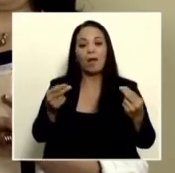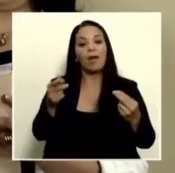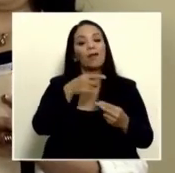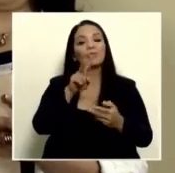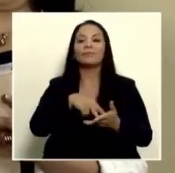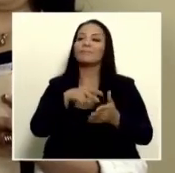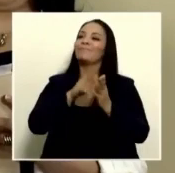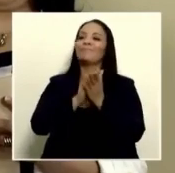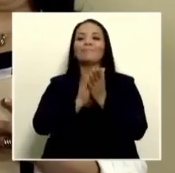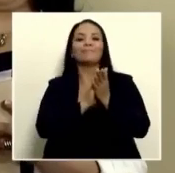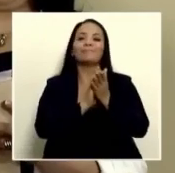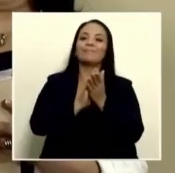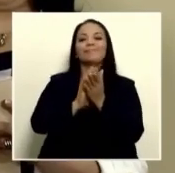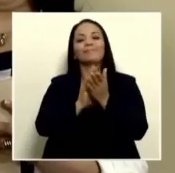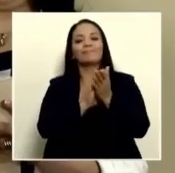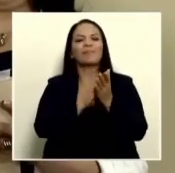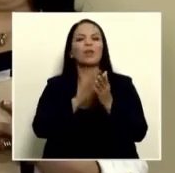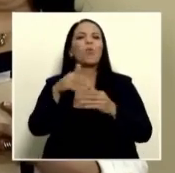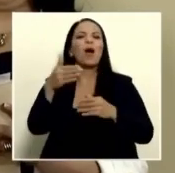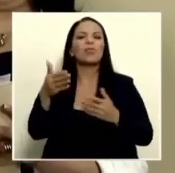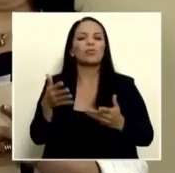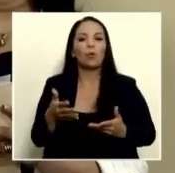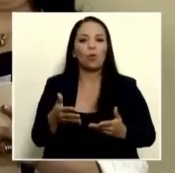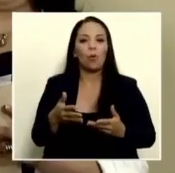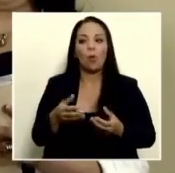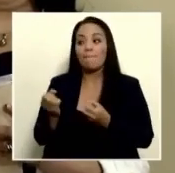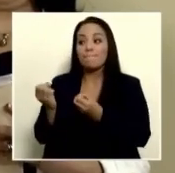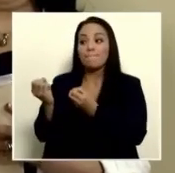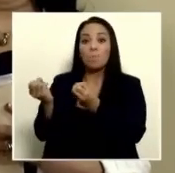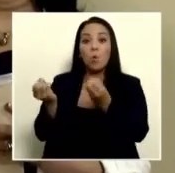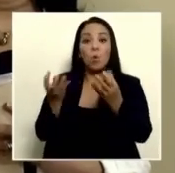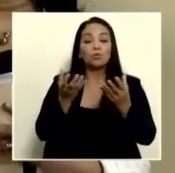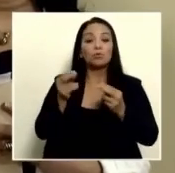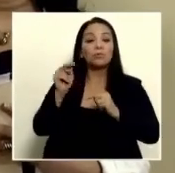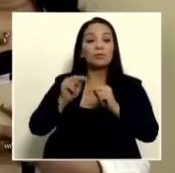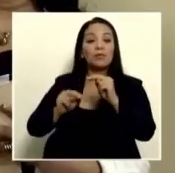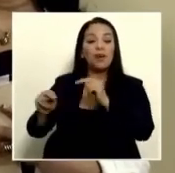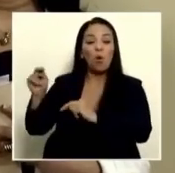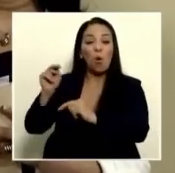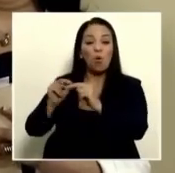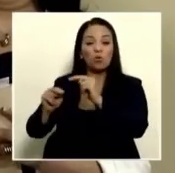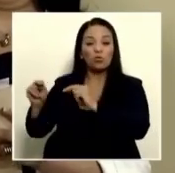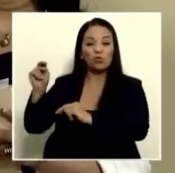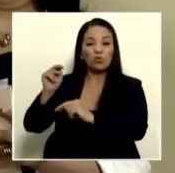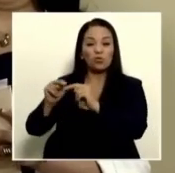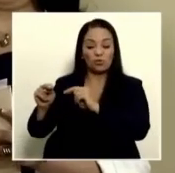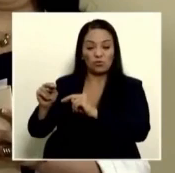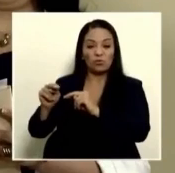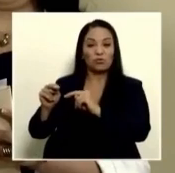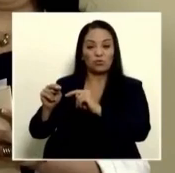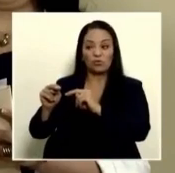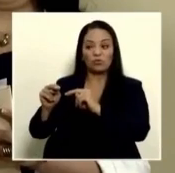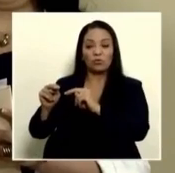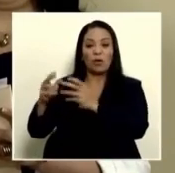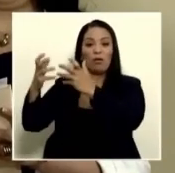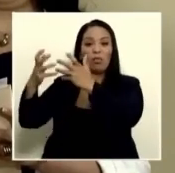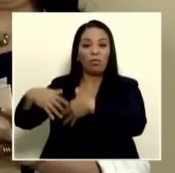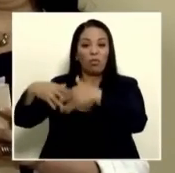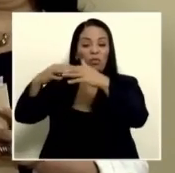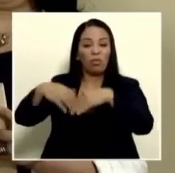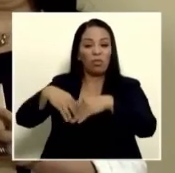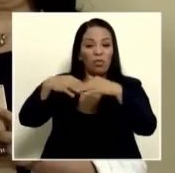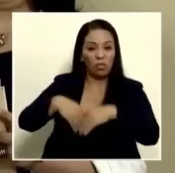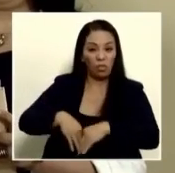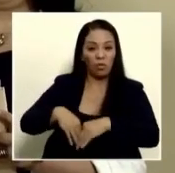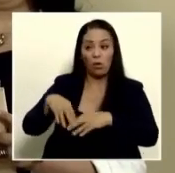cuando sepultaron a miles de negocios les quitaron placas a choferes de Uber durante la